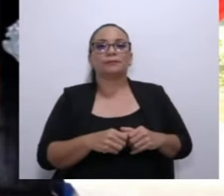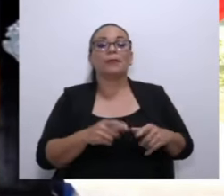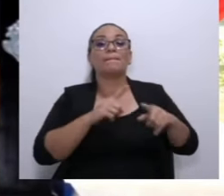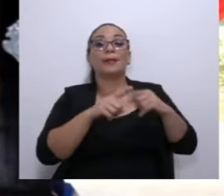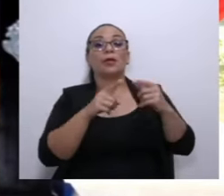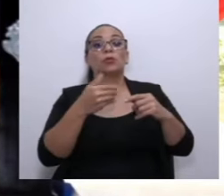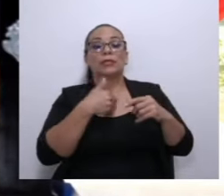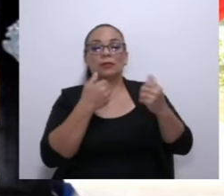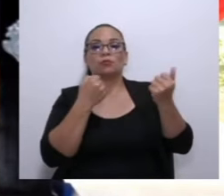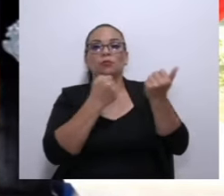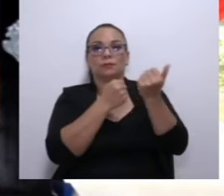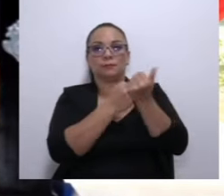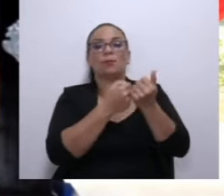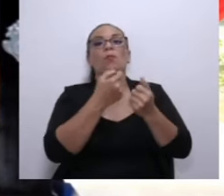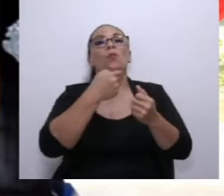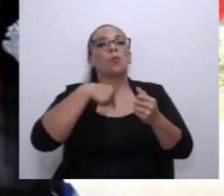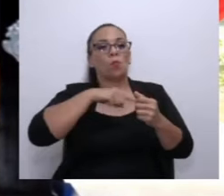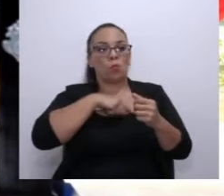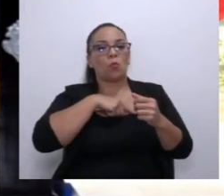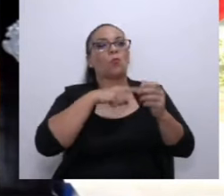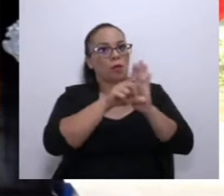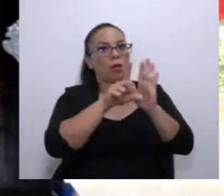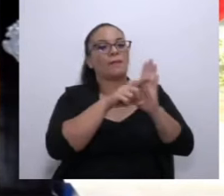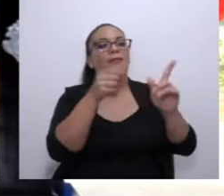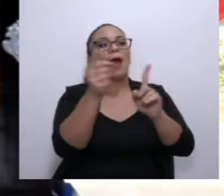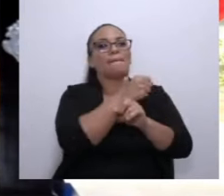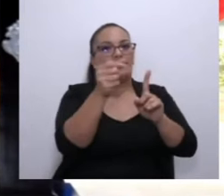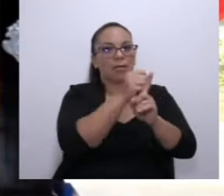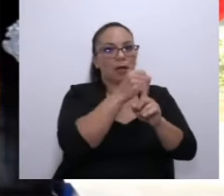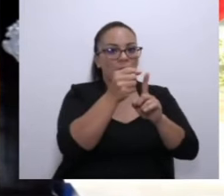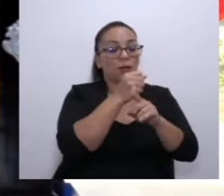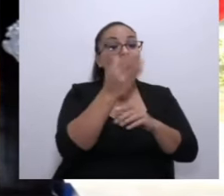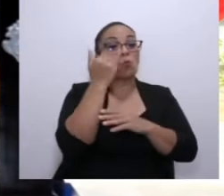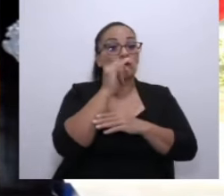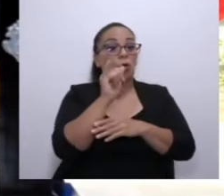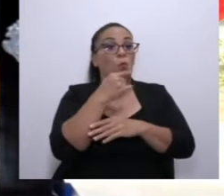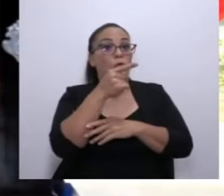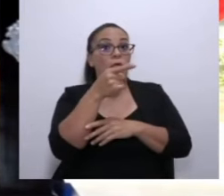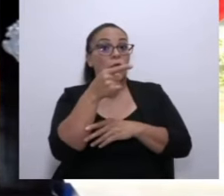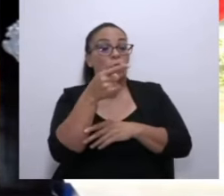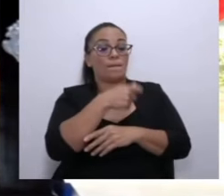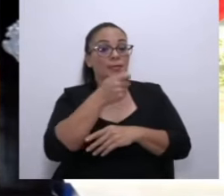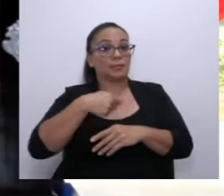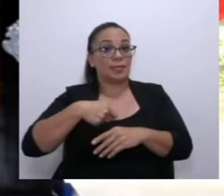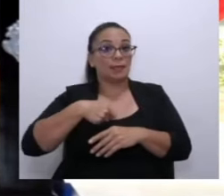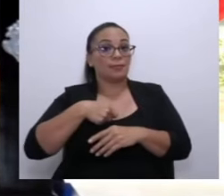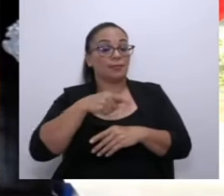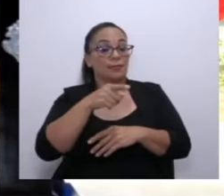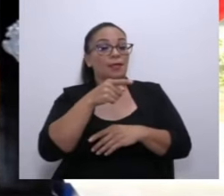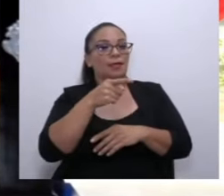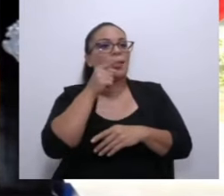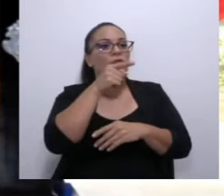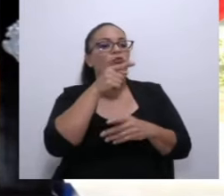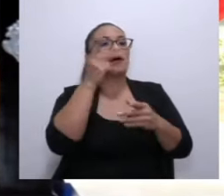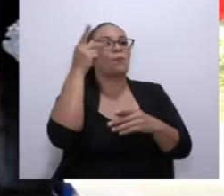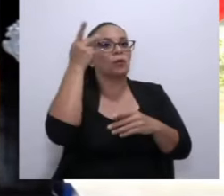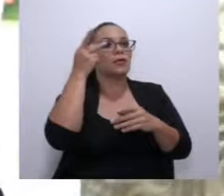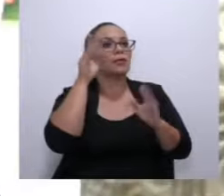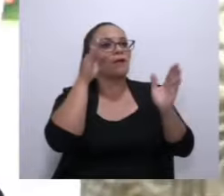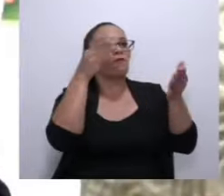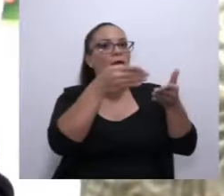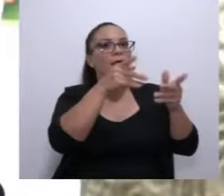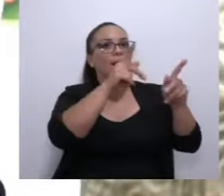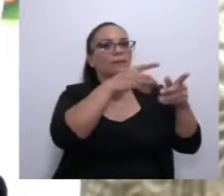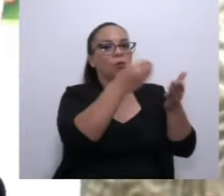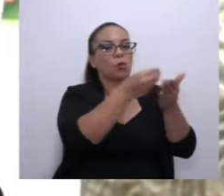a apelar, porque ciertamente, como bien ha dicho el señor Presidente de la República, eso es una política enfocada en el consumidor y tanto